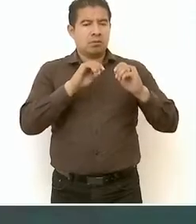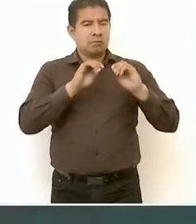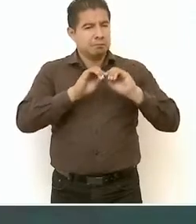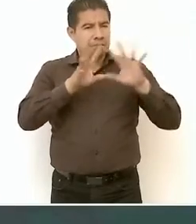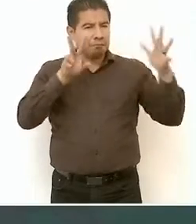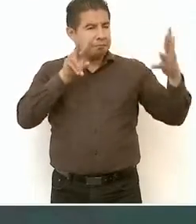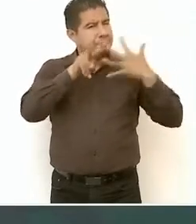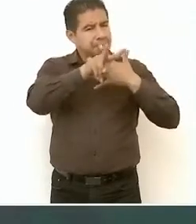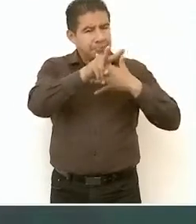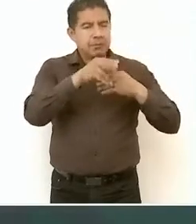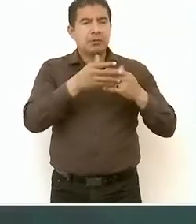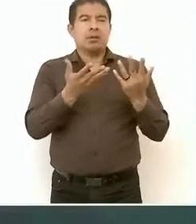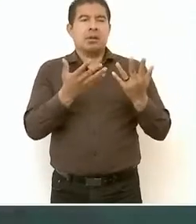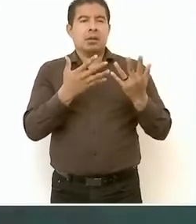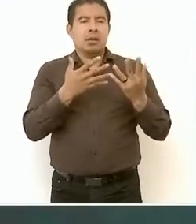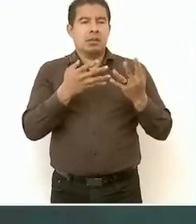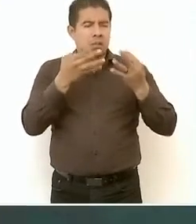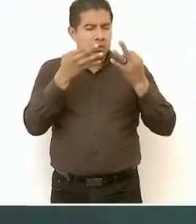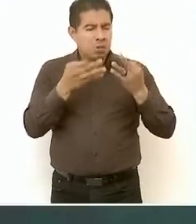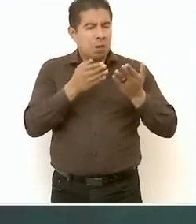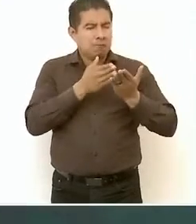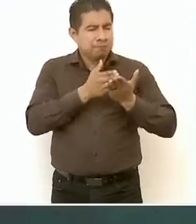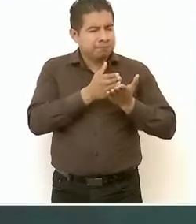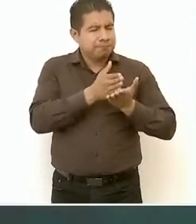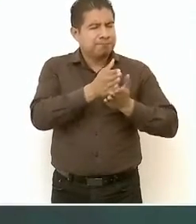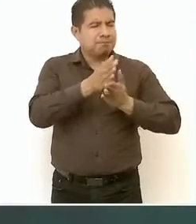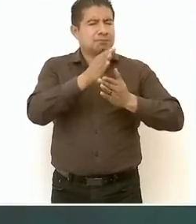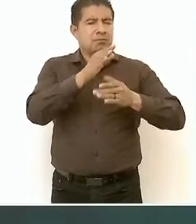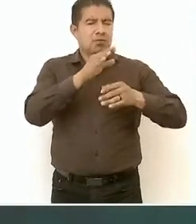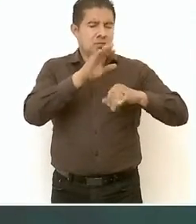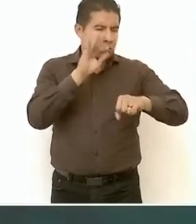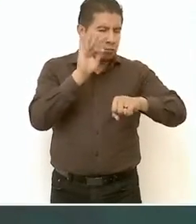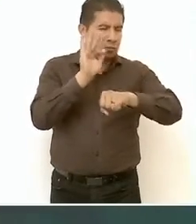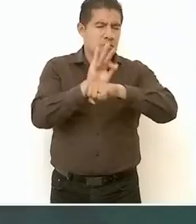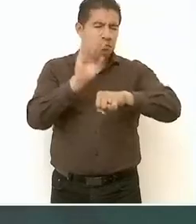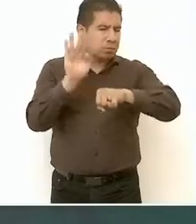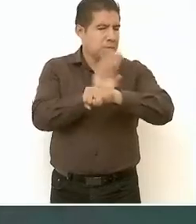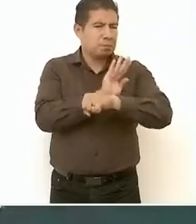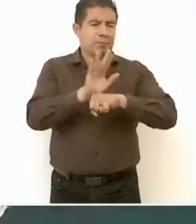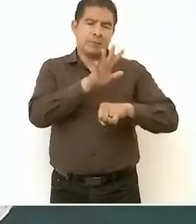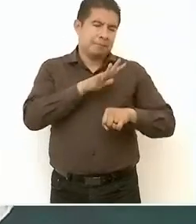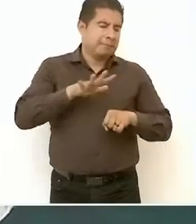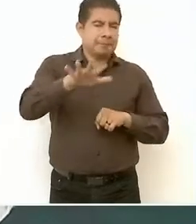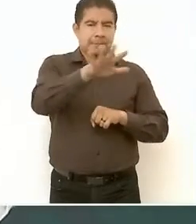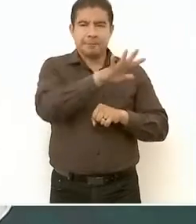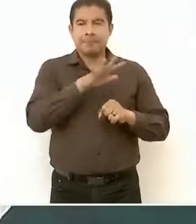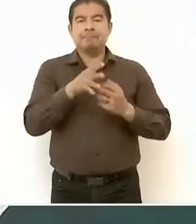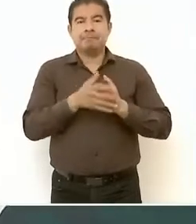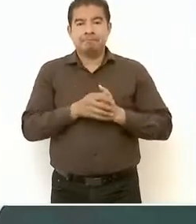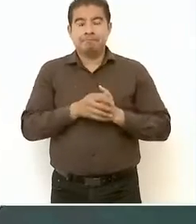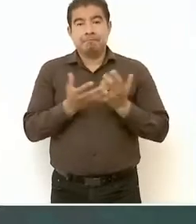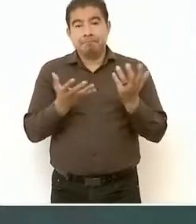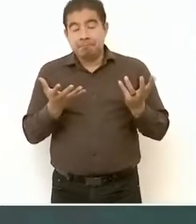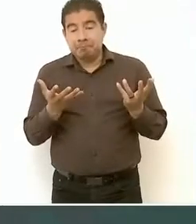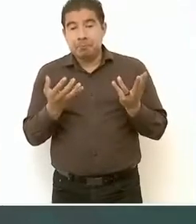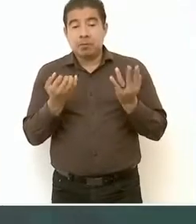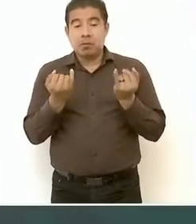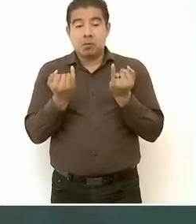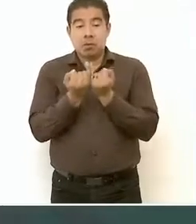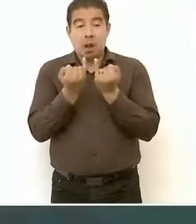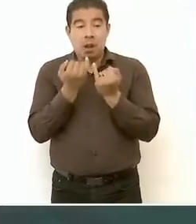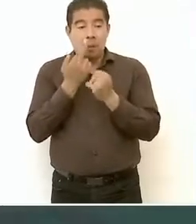con lealtad al pueblo, con trabajo